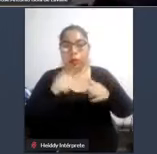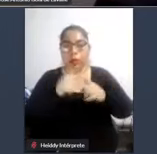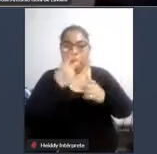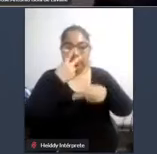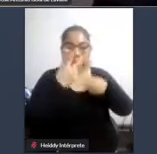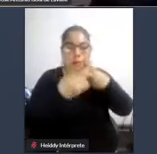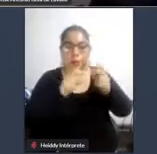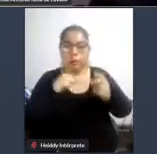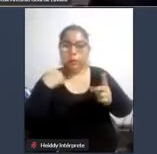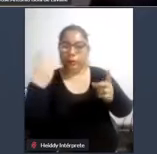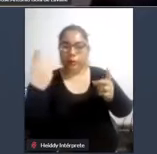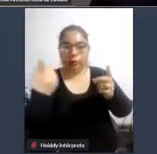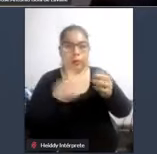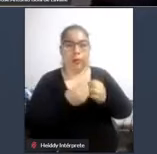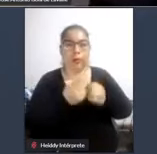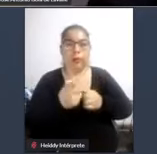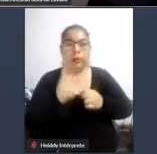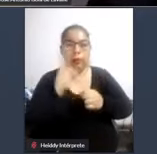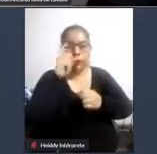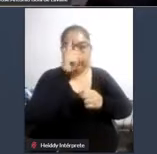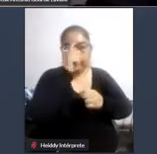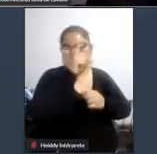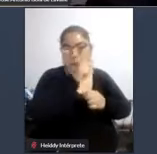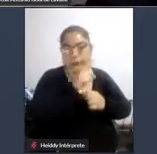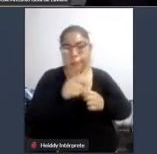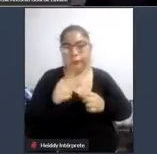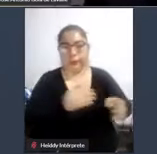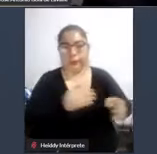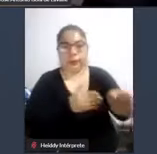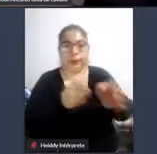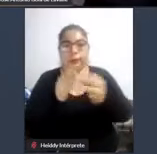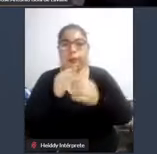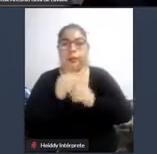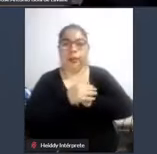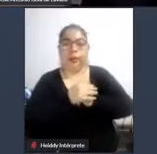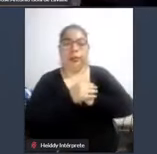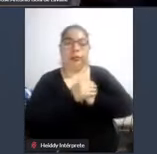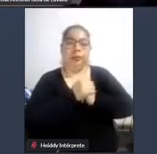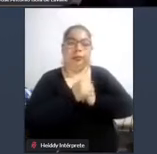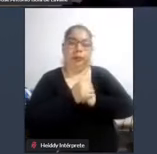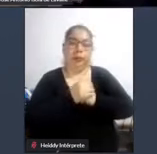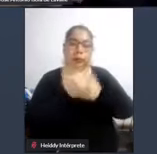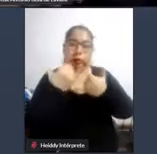tipo de situaciones que tienen que ver con la accesibilidad y